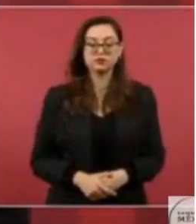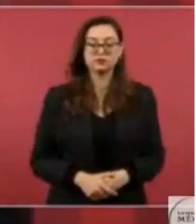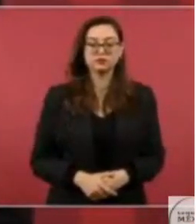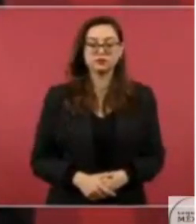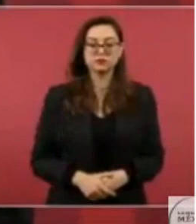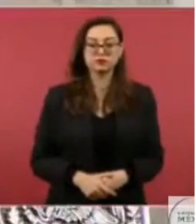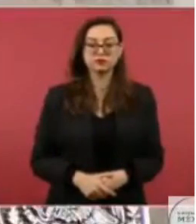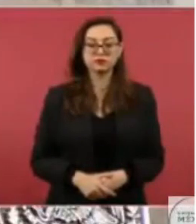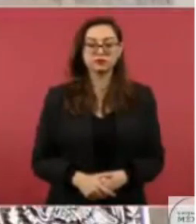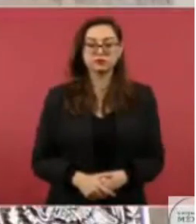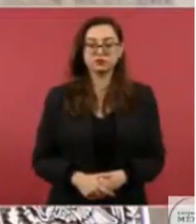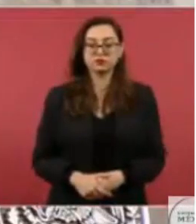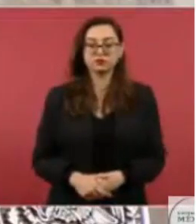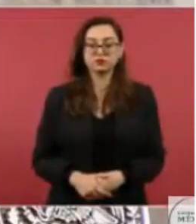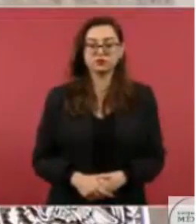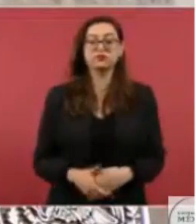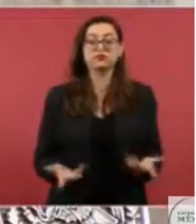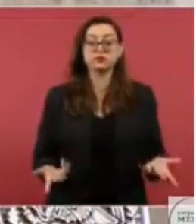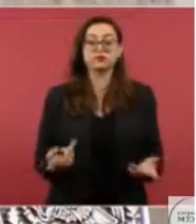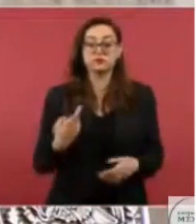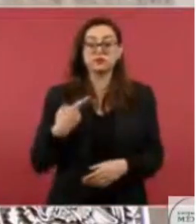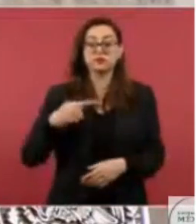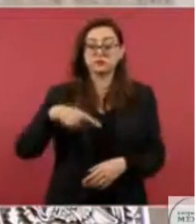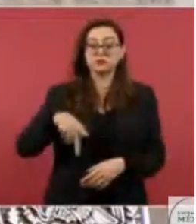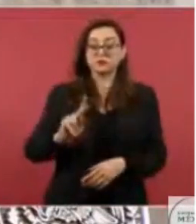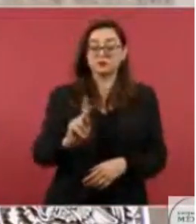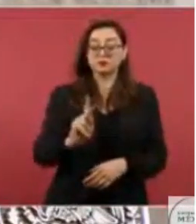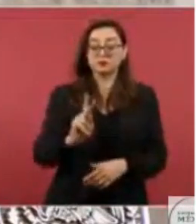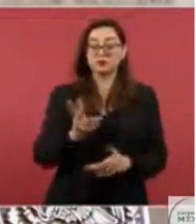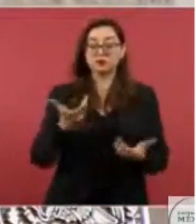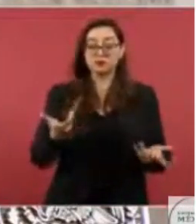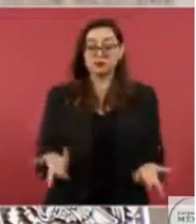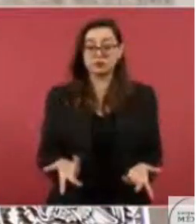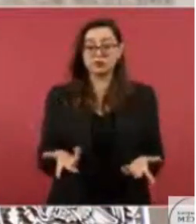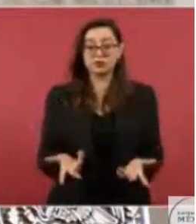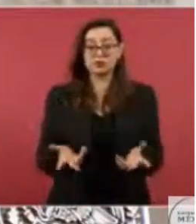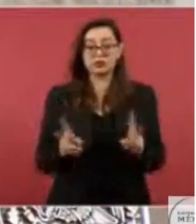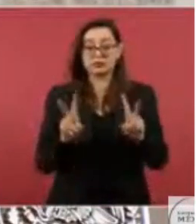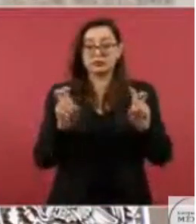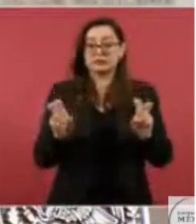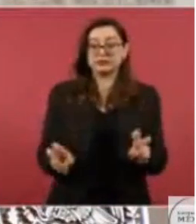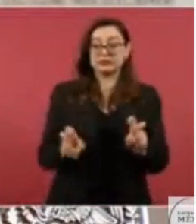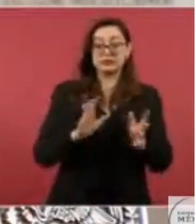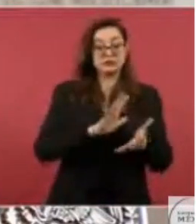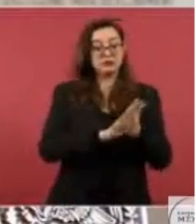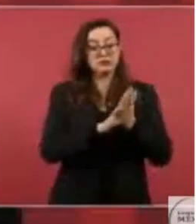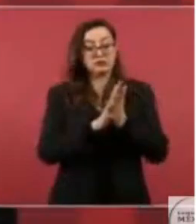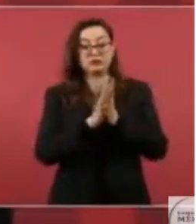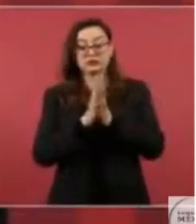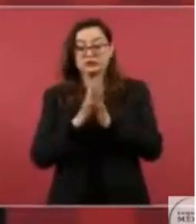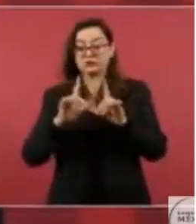proceso de transformación que estamos llevando a cabo y que no les gusta a algunos.